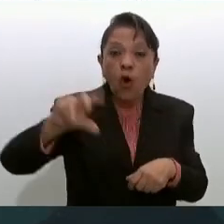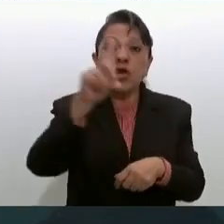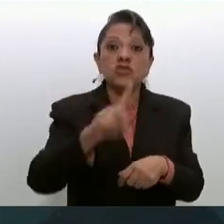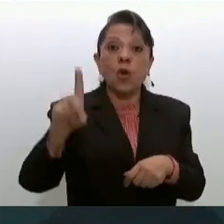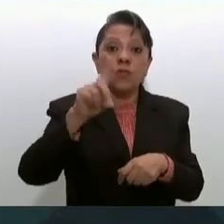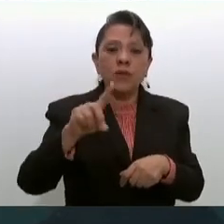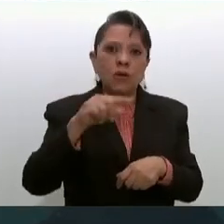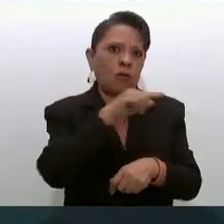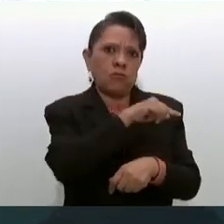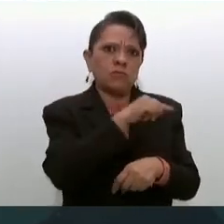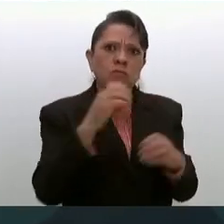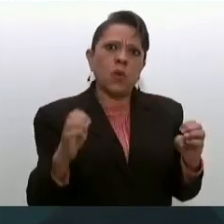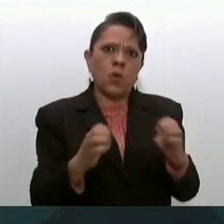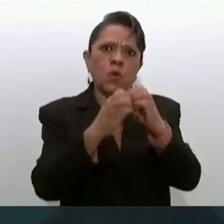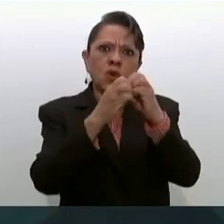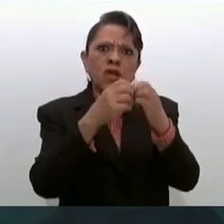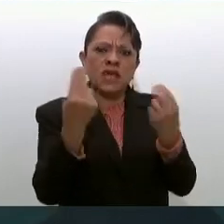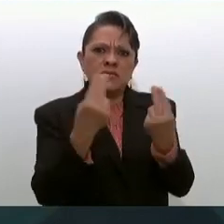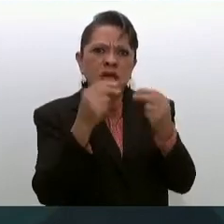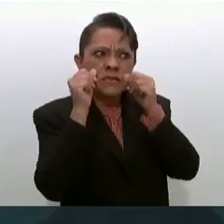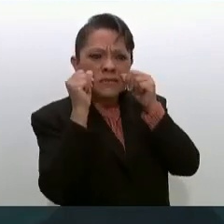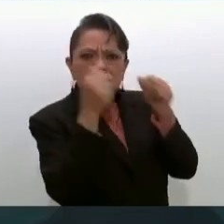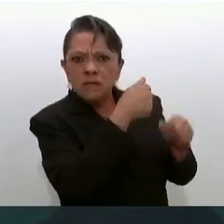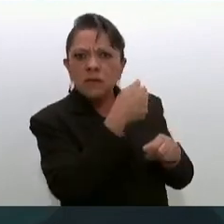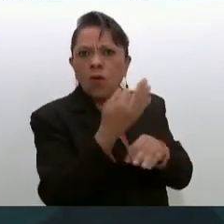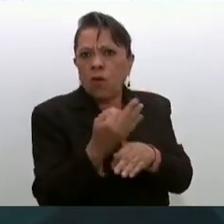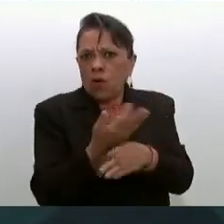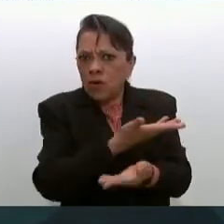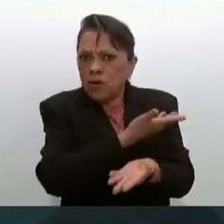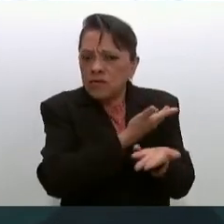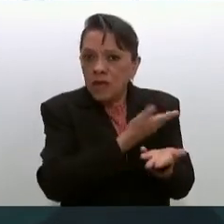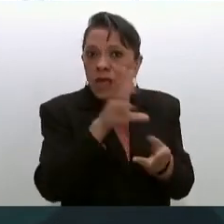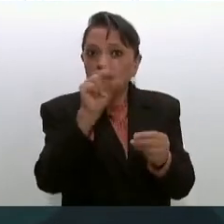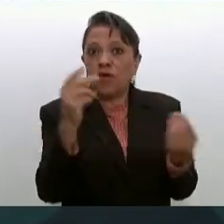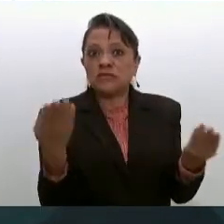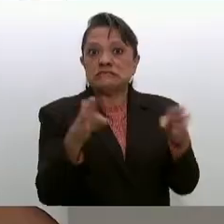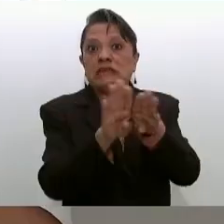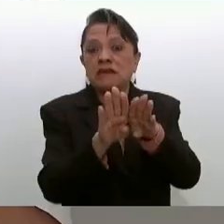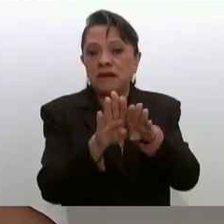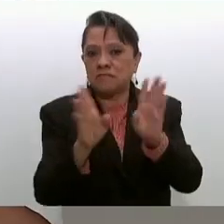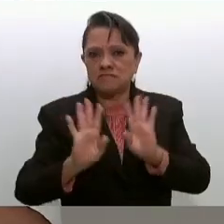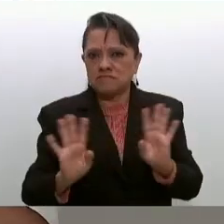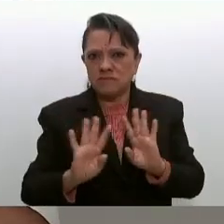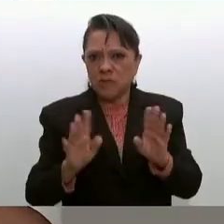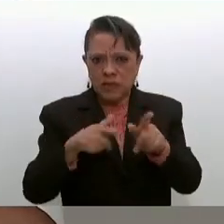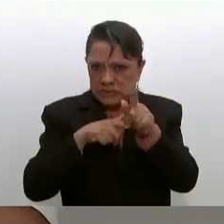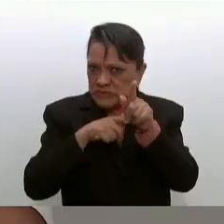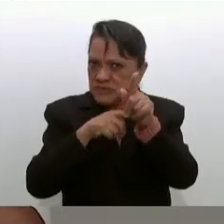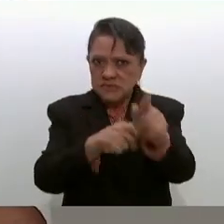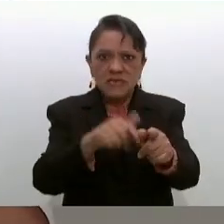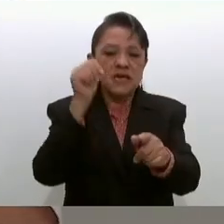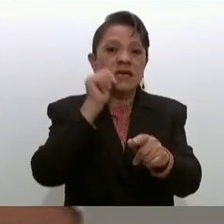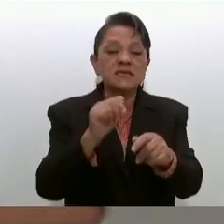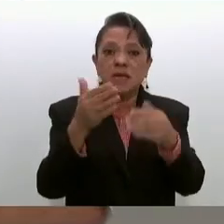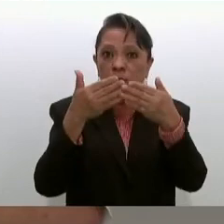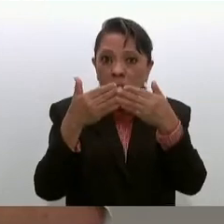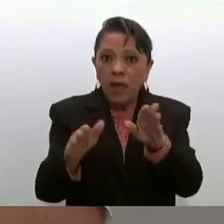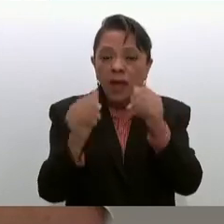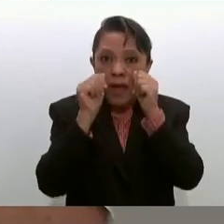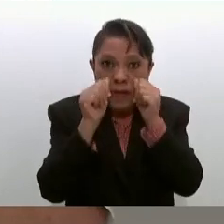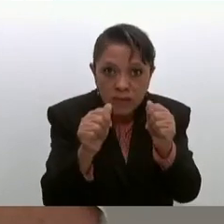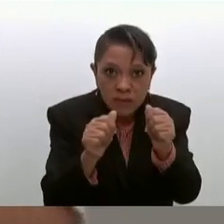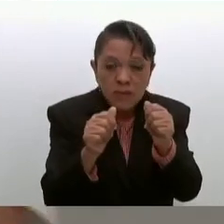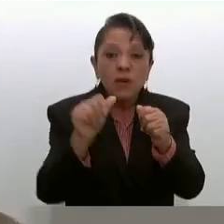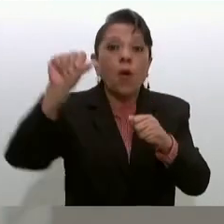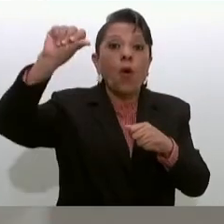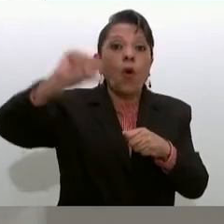urgencia siguen viniendo pacientes y desde luego ese es un ejemplo de lo que dijo. Pero para terminar, hoy visitamos